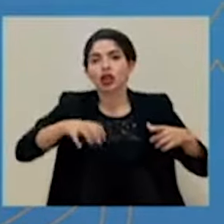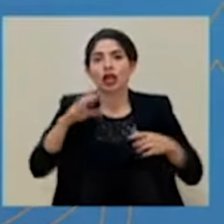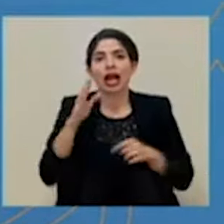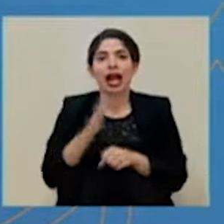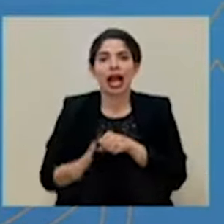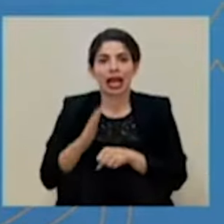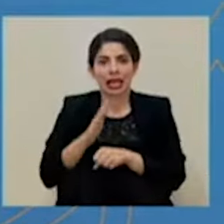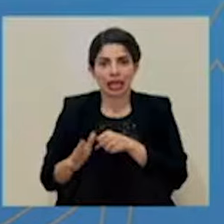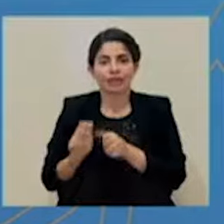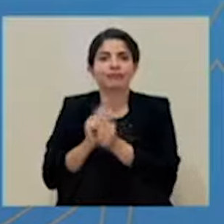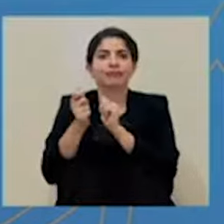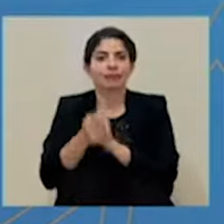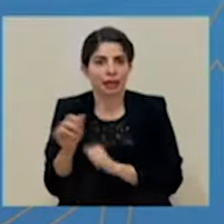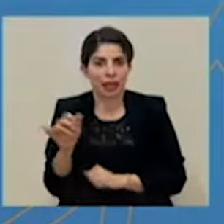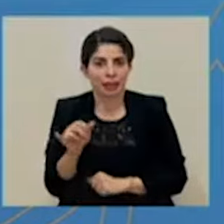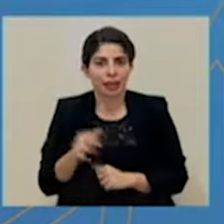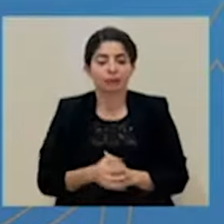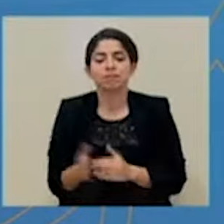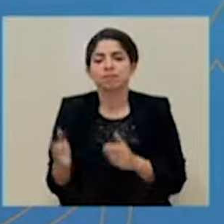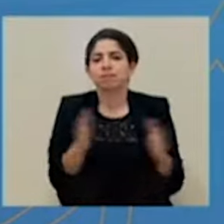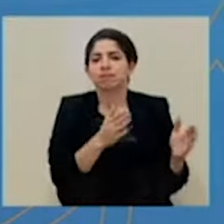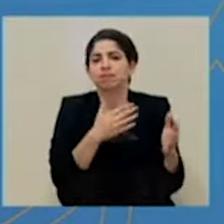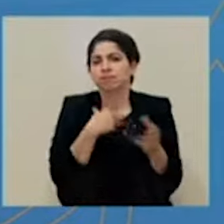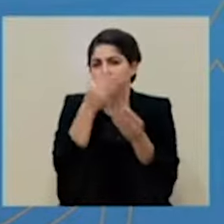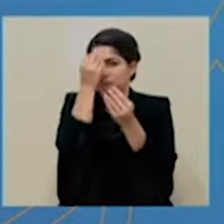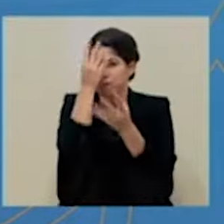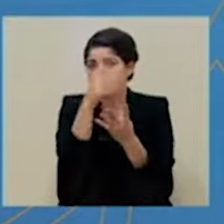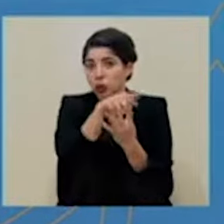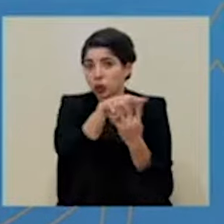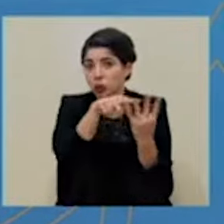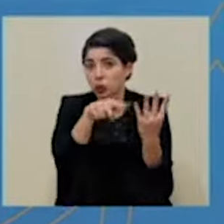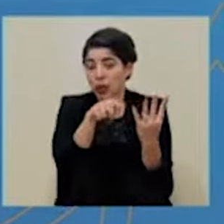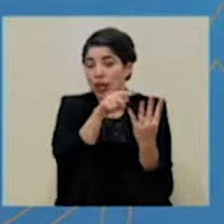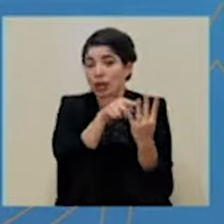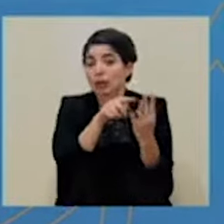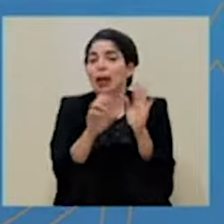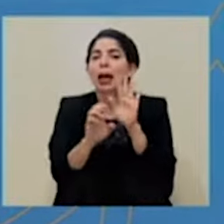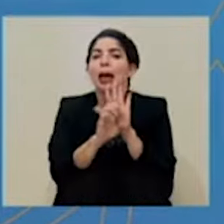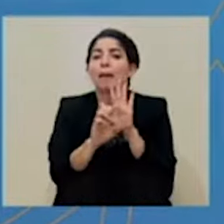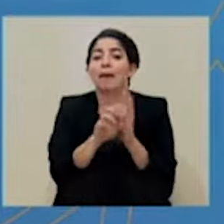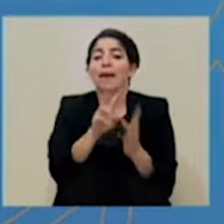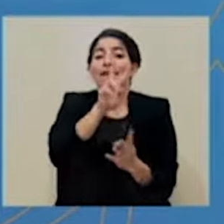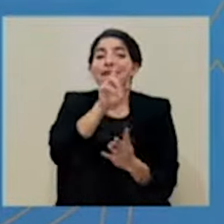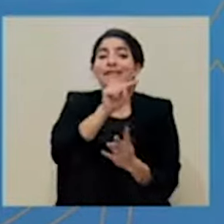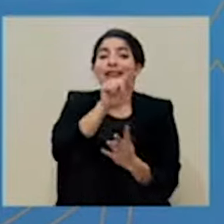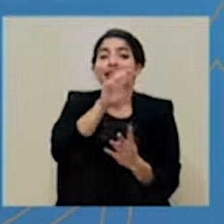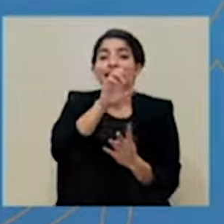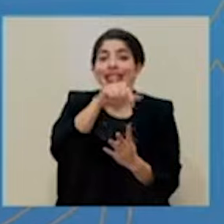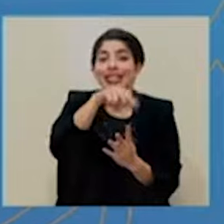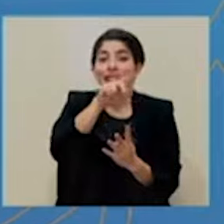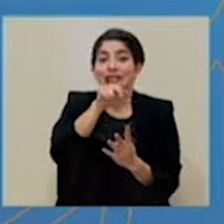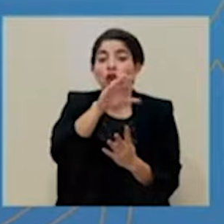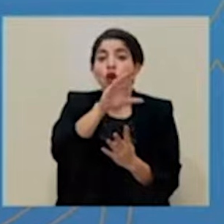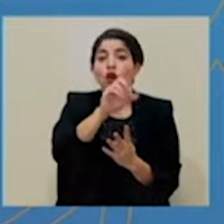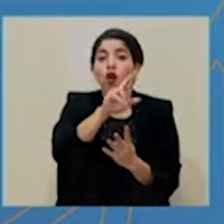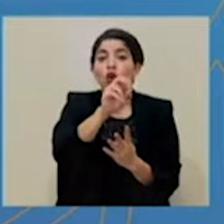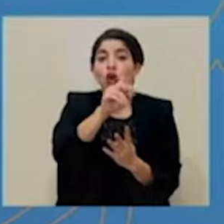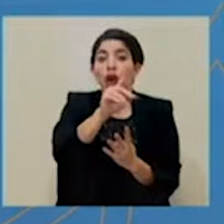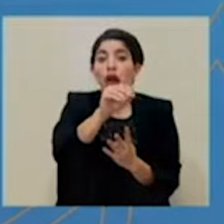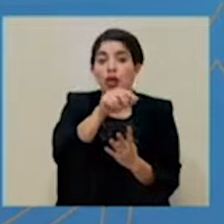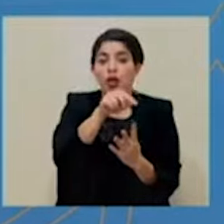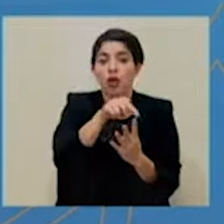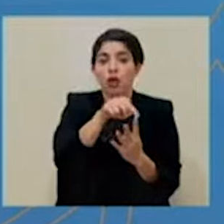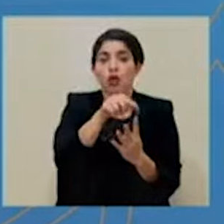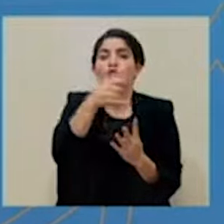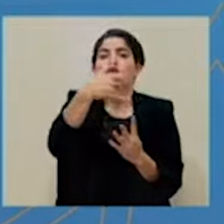Cañas. Quiero, quiero mencionar en relación con estos cuatro cantones, que por ejemplo, Vázquez de Coronado, sigue manteniendo la